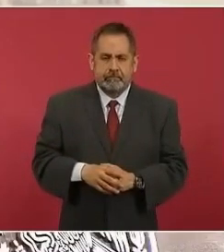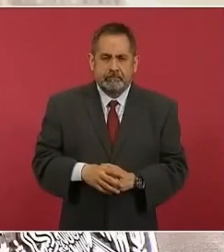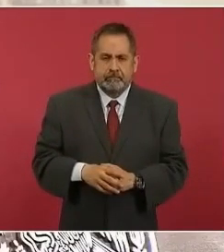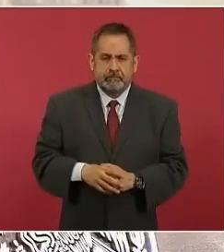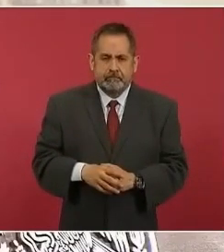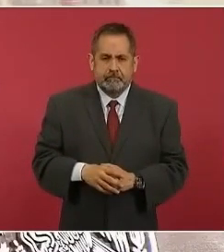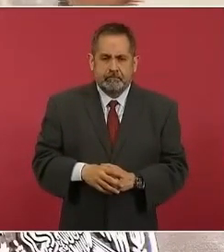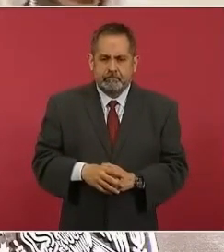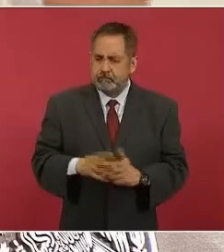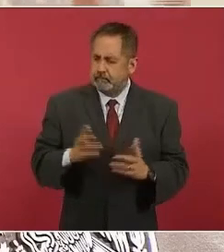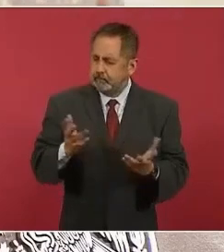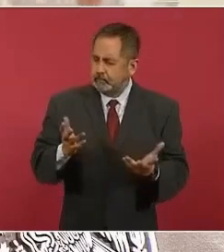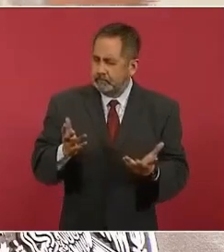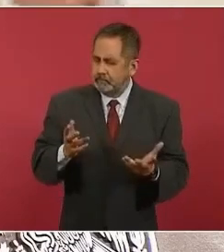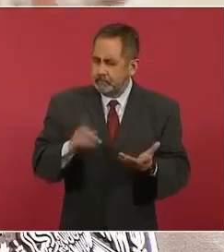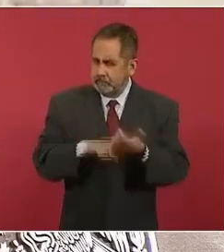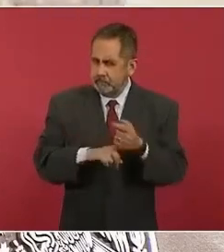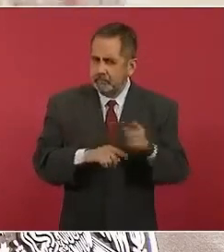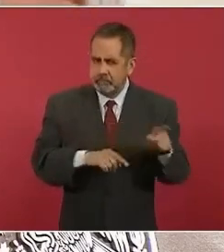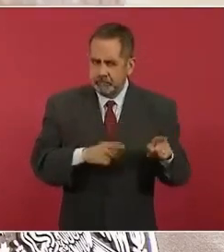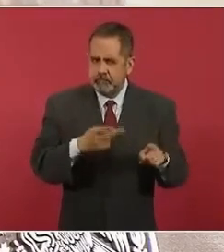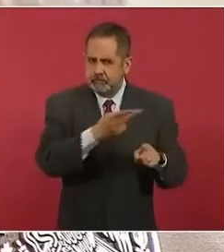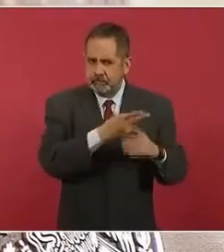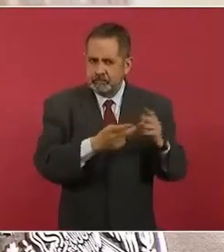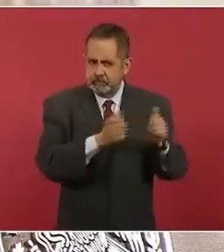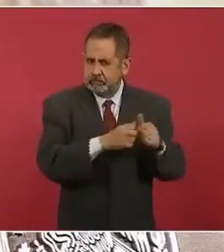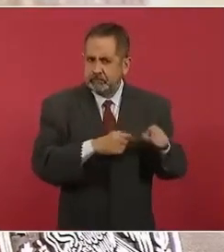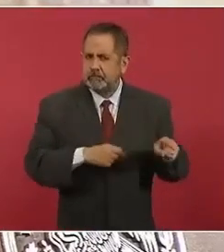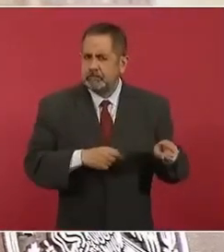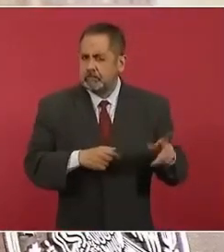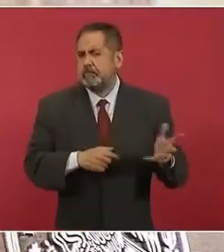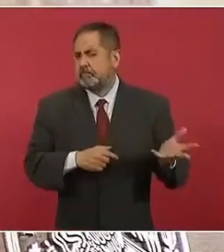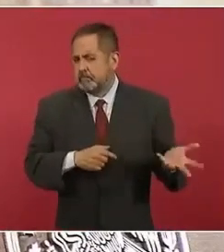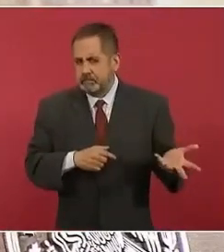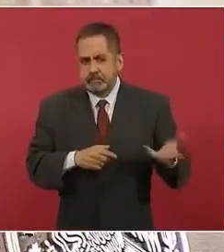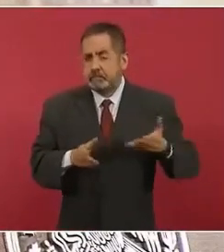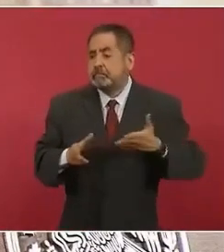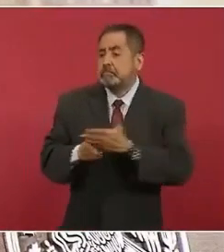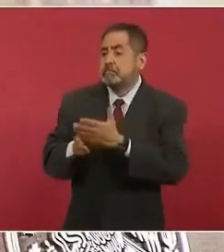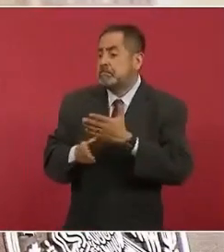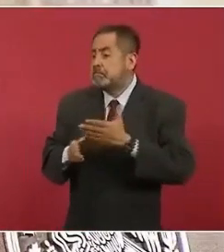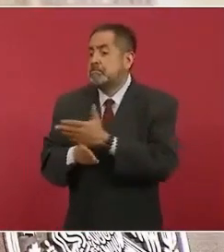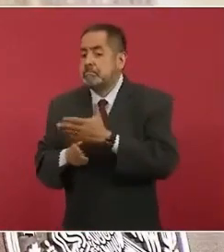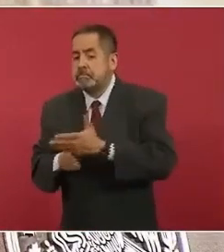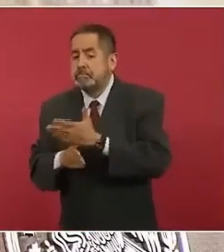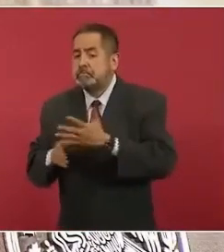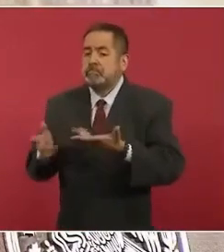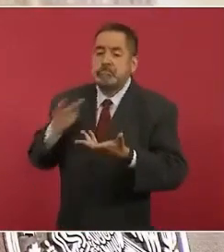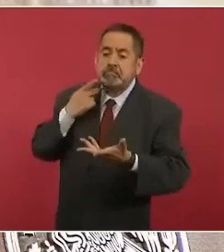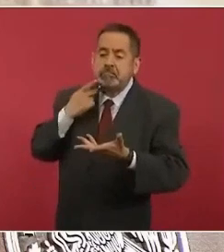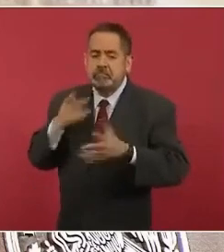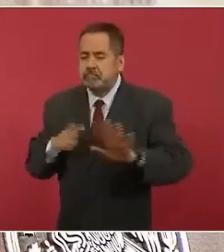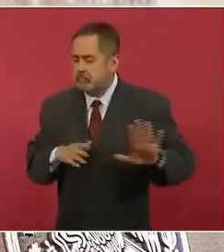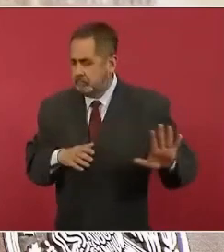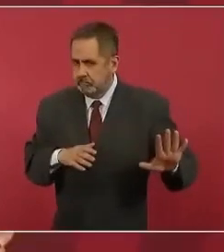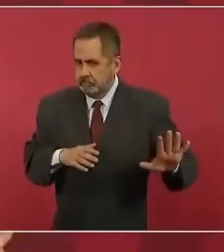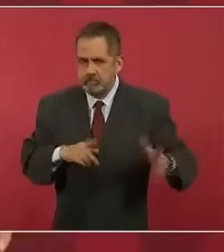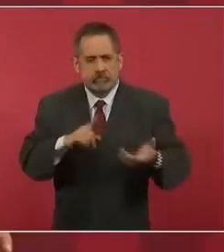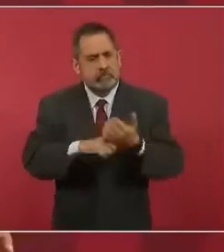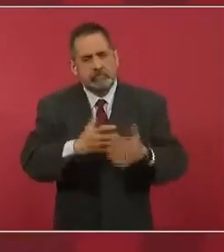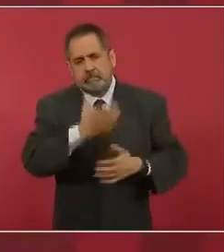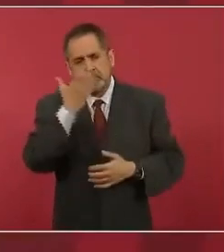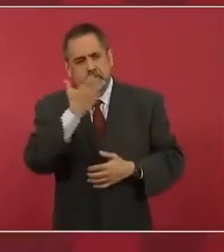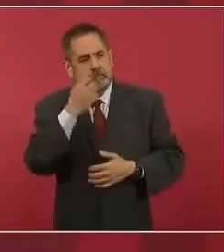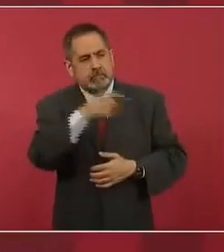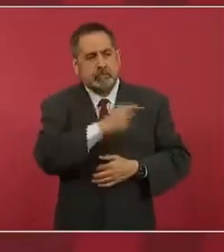Entonces, sí, interfieren y tienen esa manía